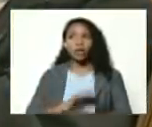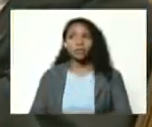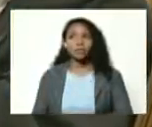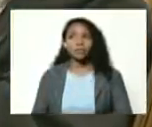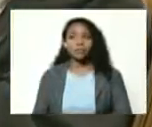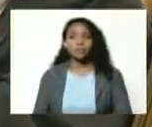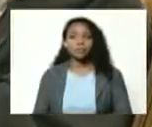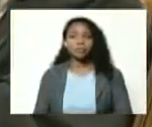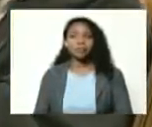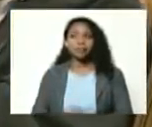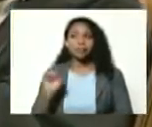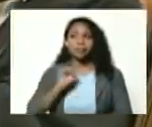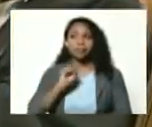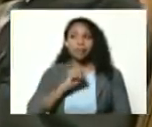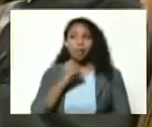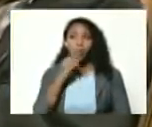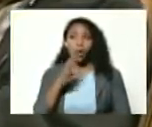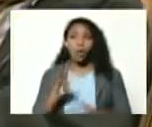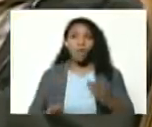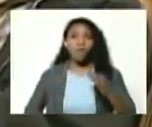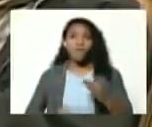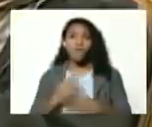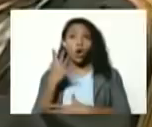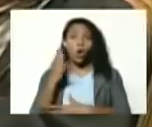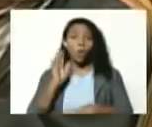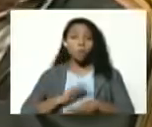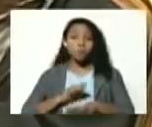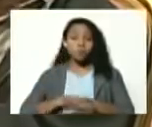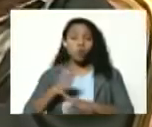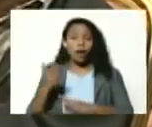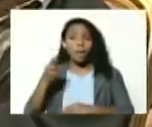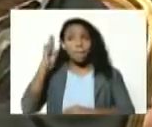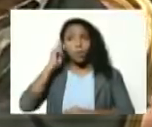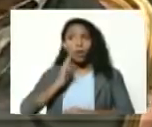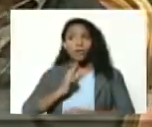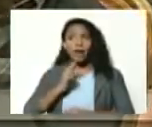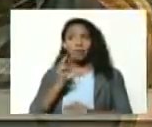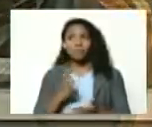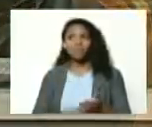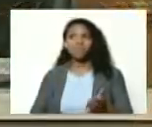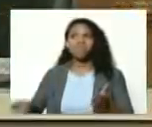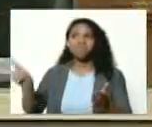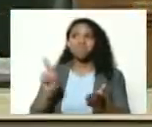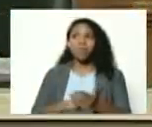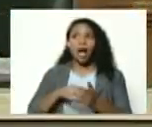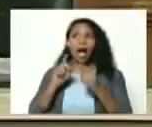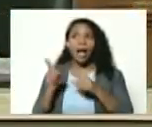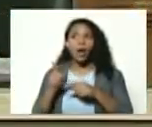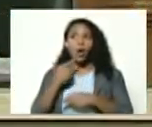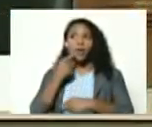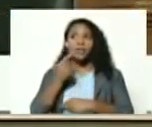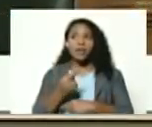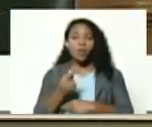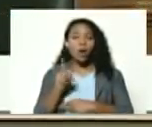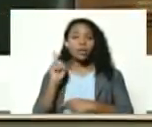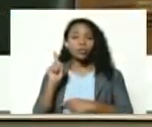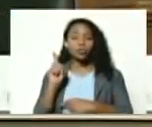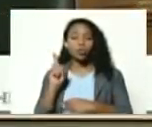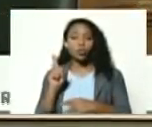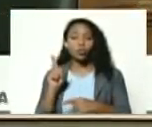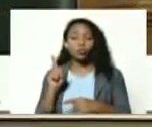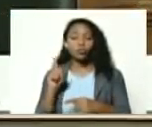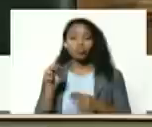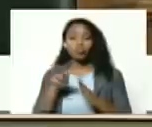Sí bueno fundamentalmente porque Bolívar ratifica ahí lo que dijo en su parte